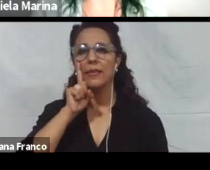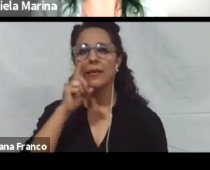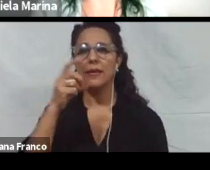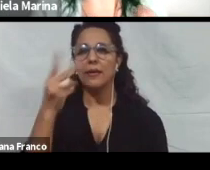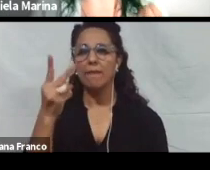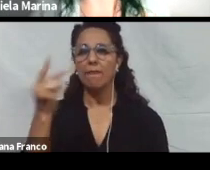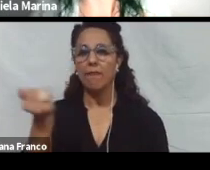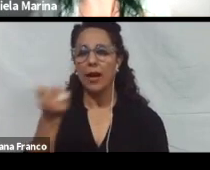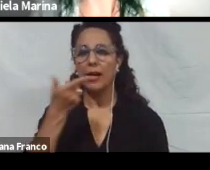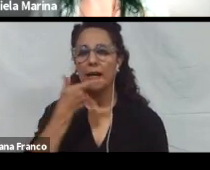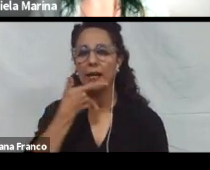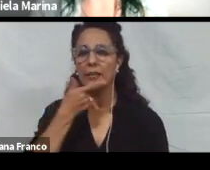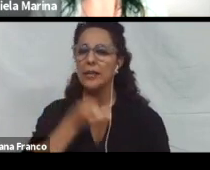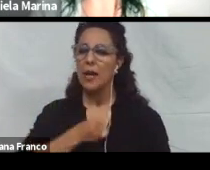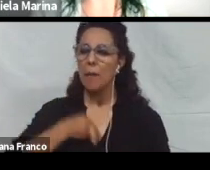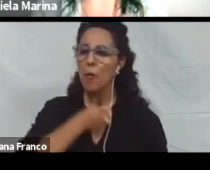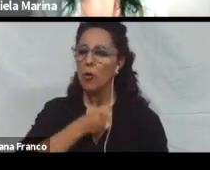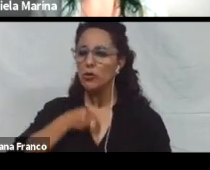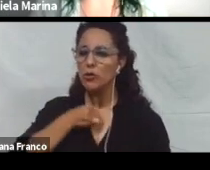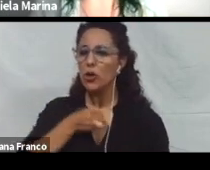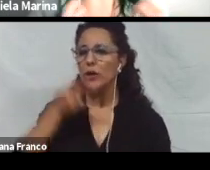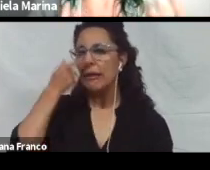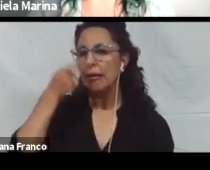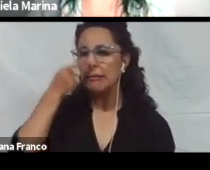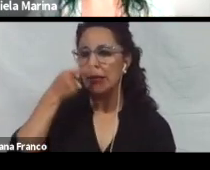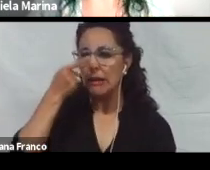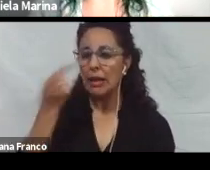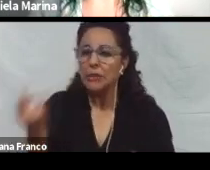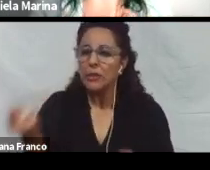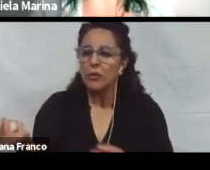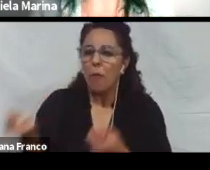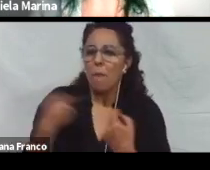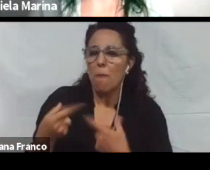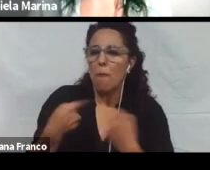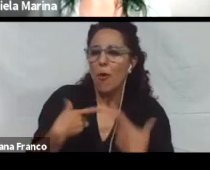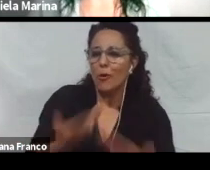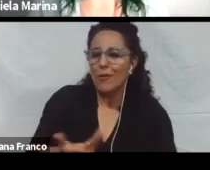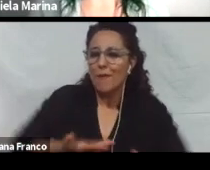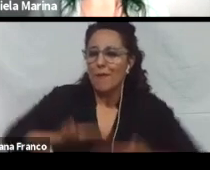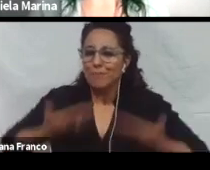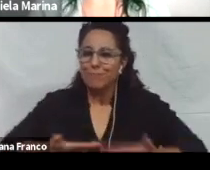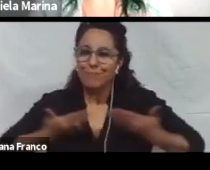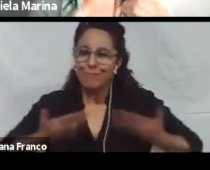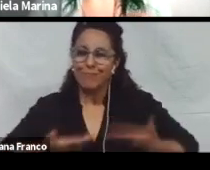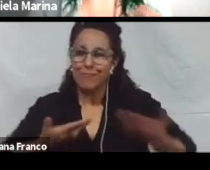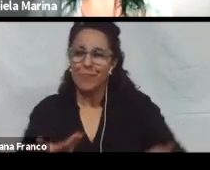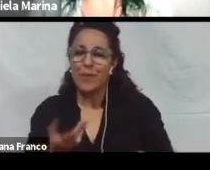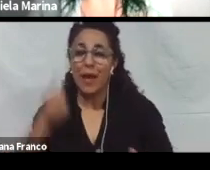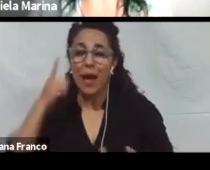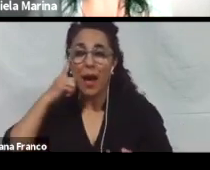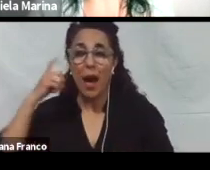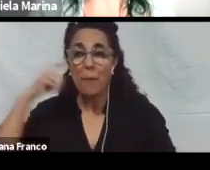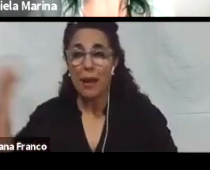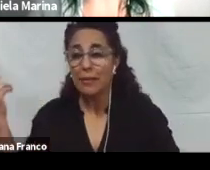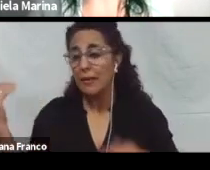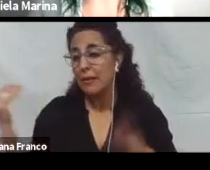Tiene que ver con los intereses y aquello que nos motiva a aprender y con el estado de ánimo